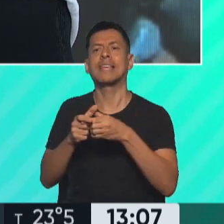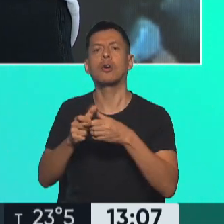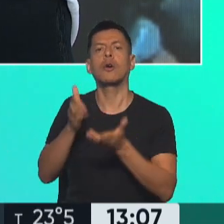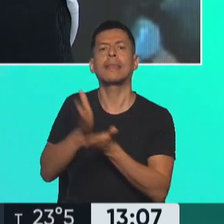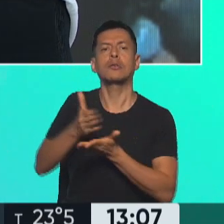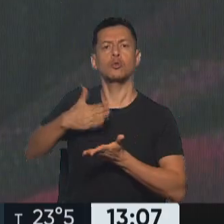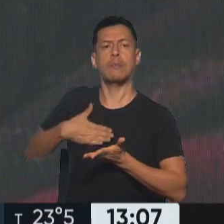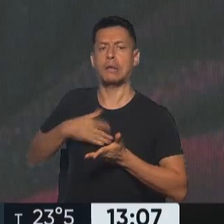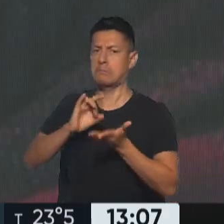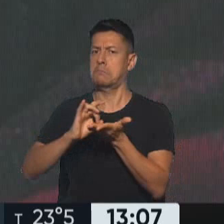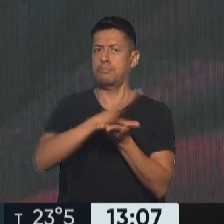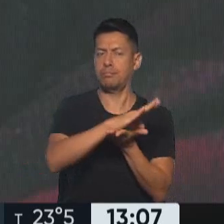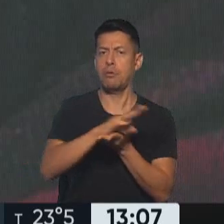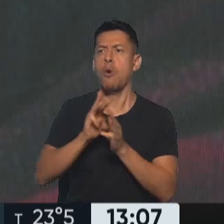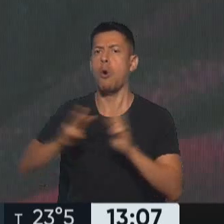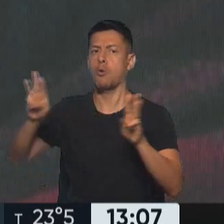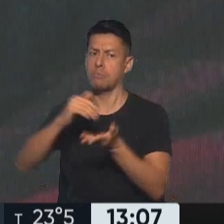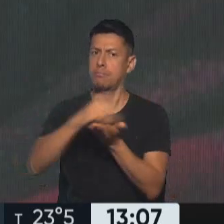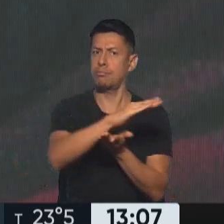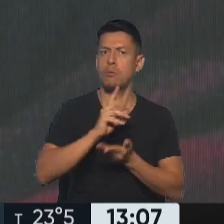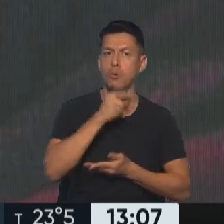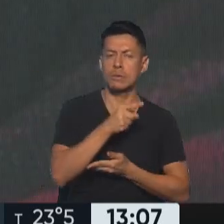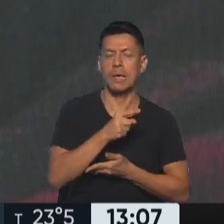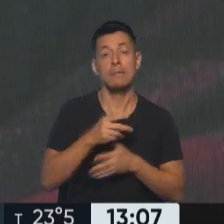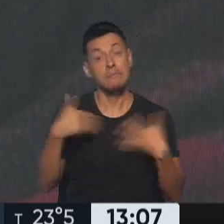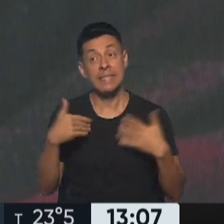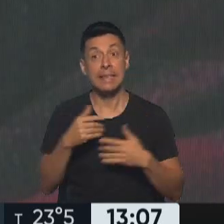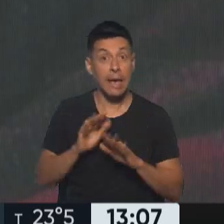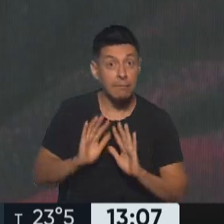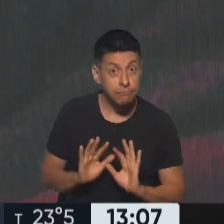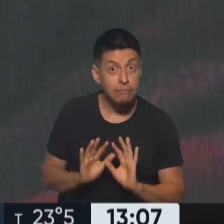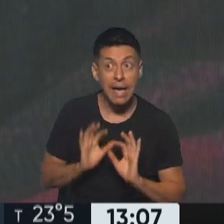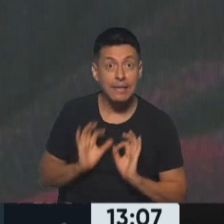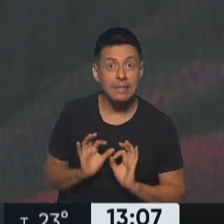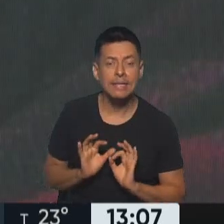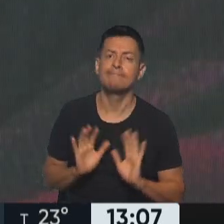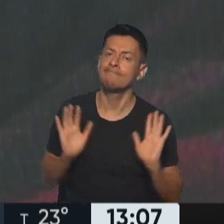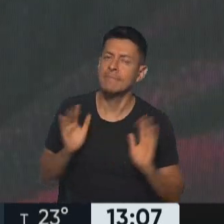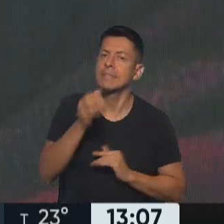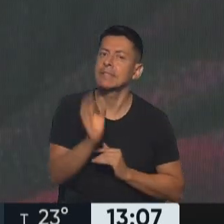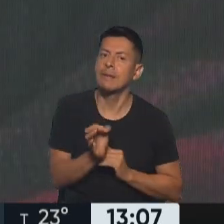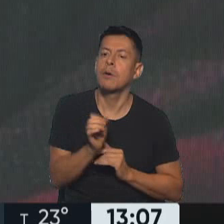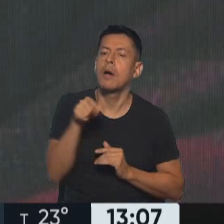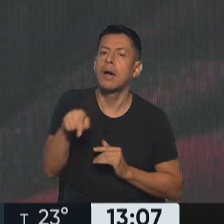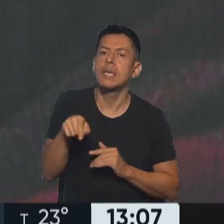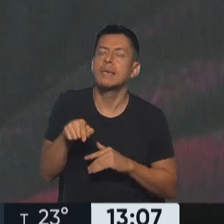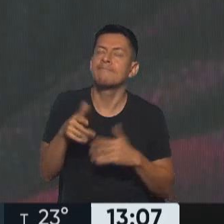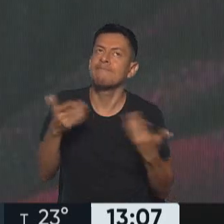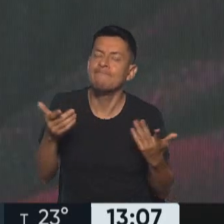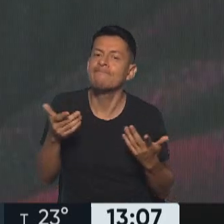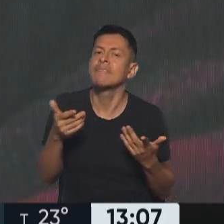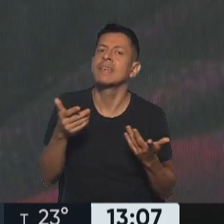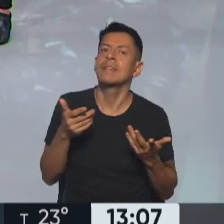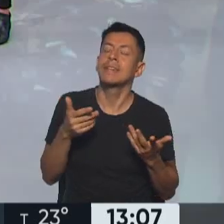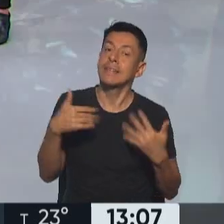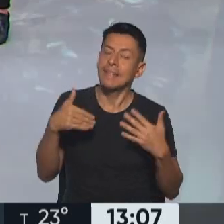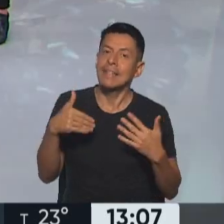Humanos de las Naciones Unidas. Bueno, si sucediera algo así, sabemos que en este caso perdería un